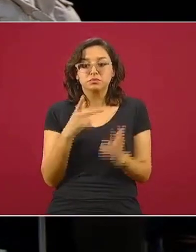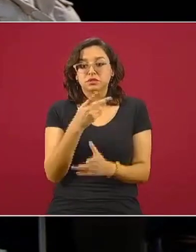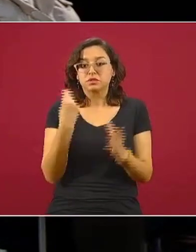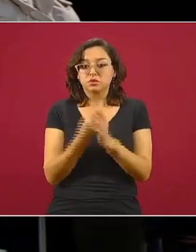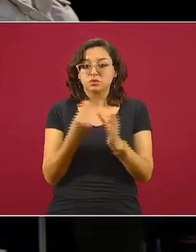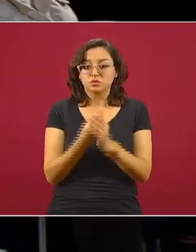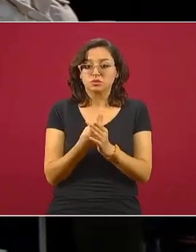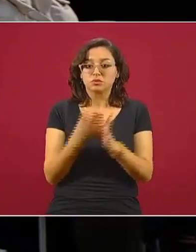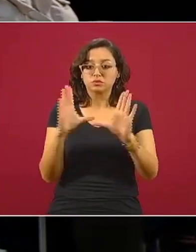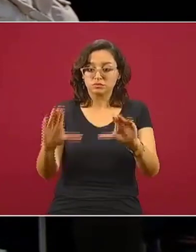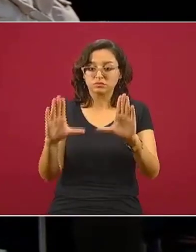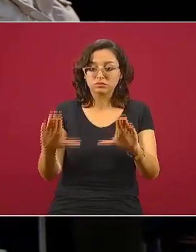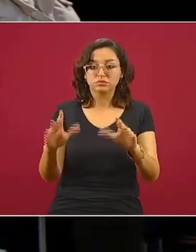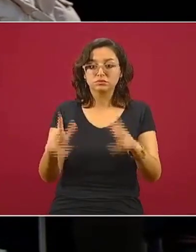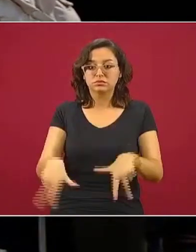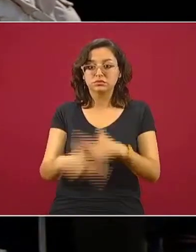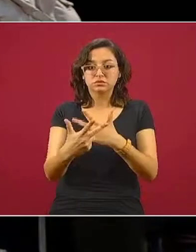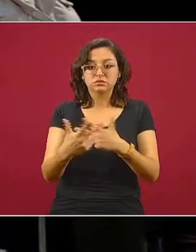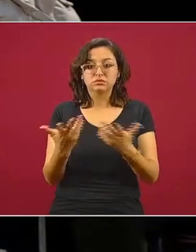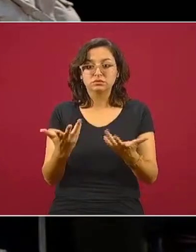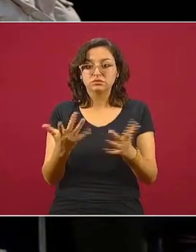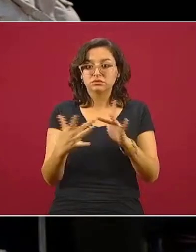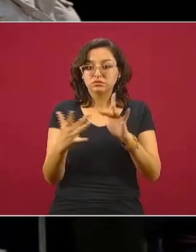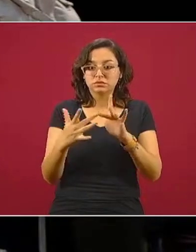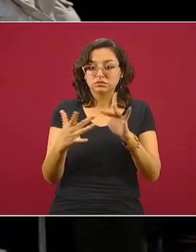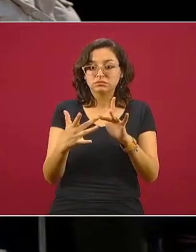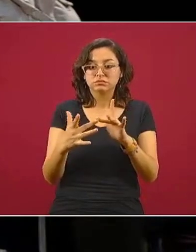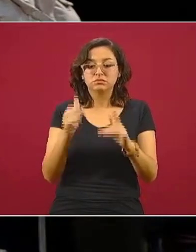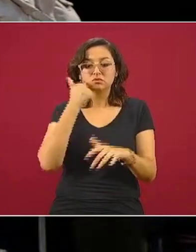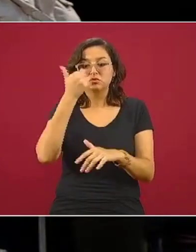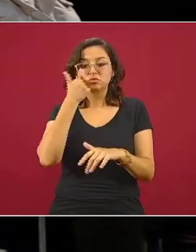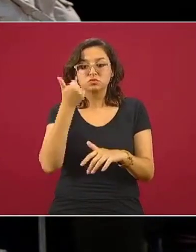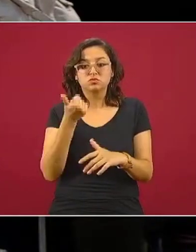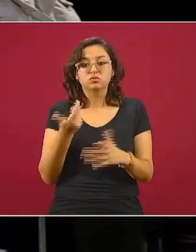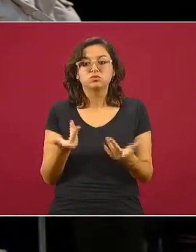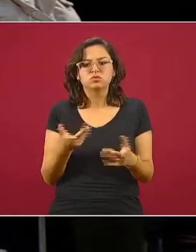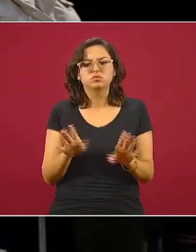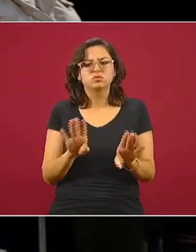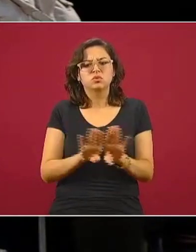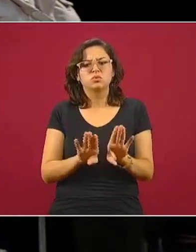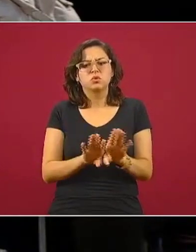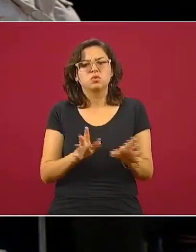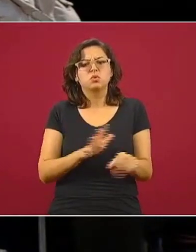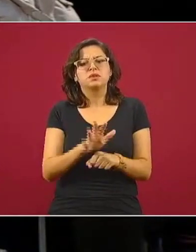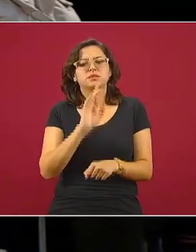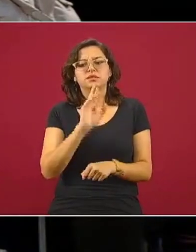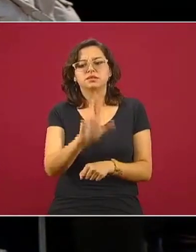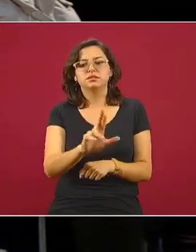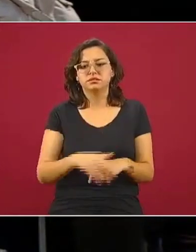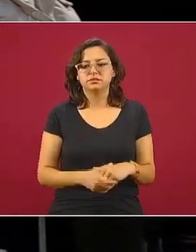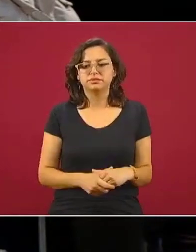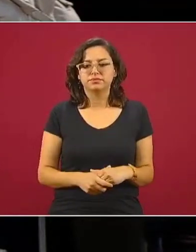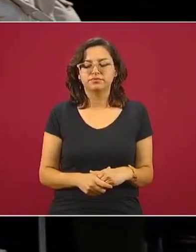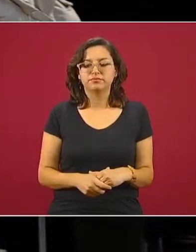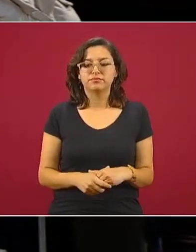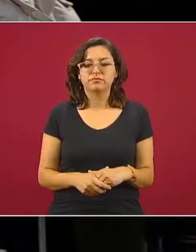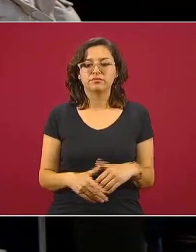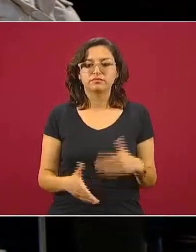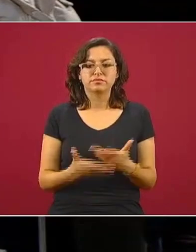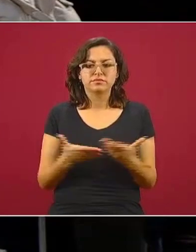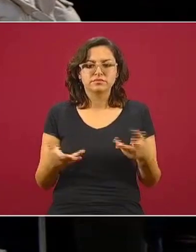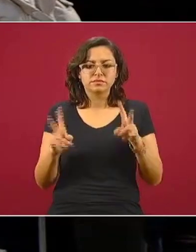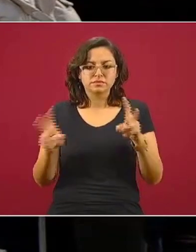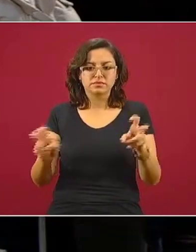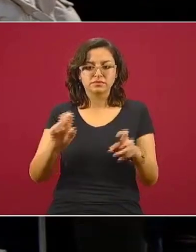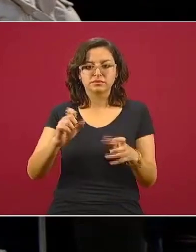capacitaciones para poder dar clases a distancia y poder interactuar con sus alumnos entonces pues también qué respuestas se da a ellos y ahora que menciona lo de las clases de